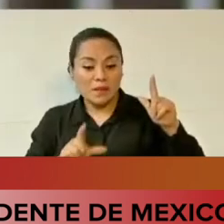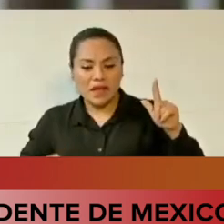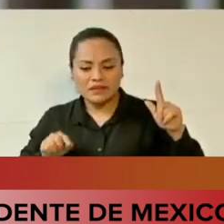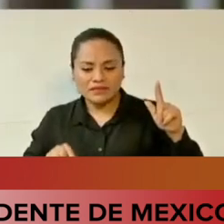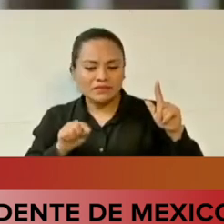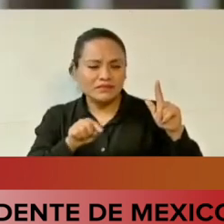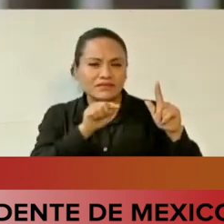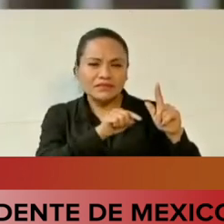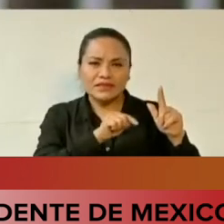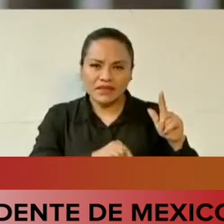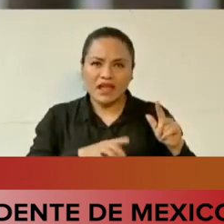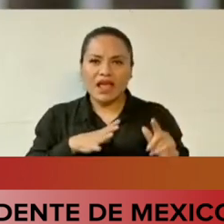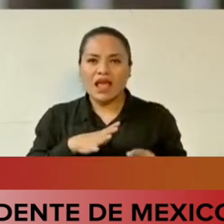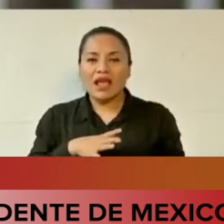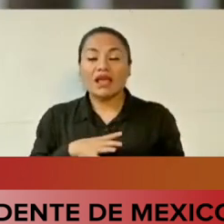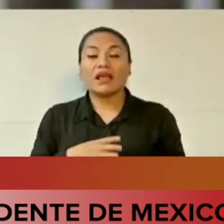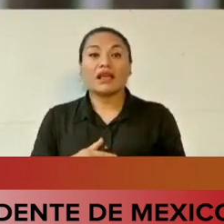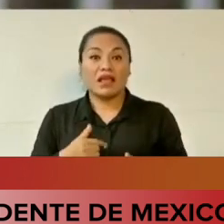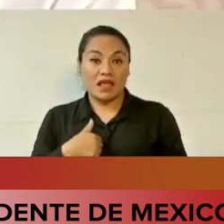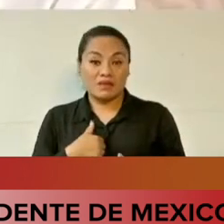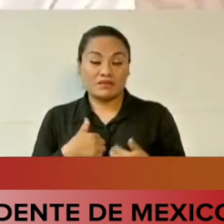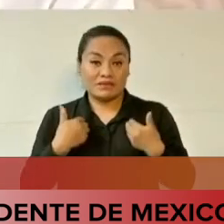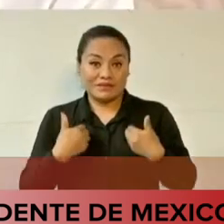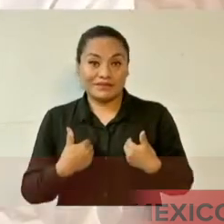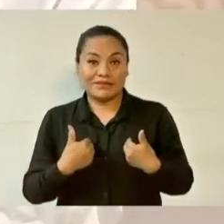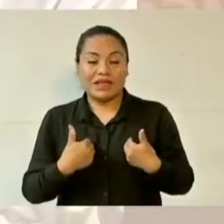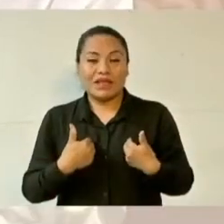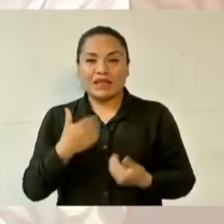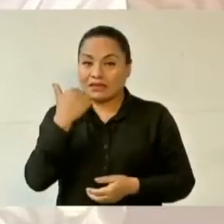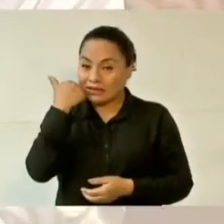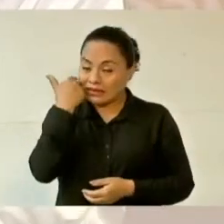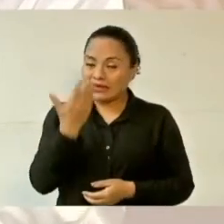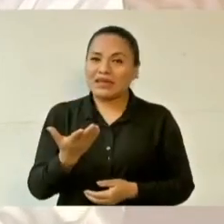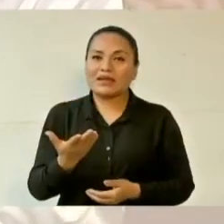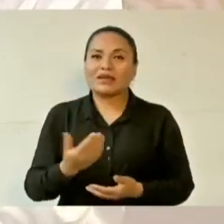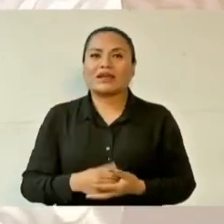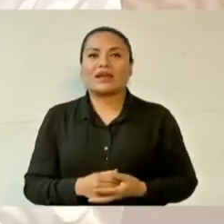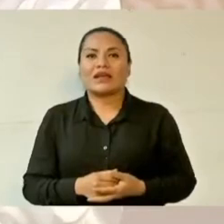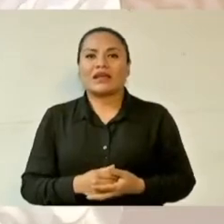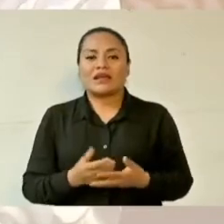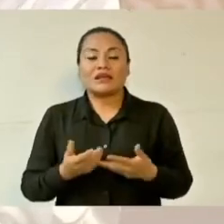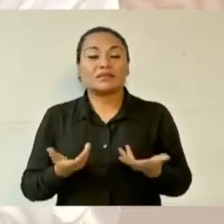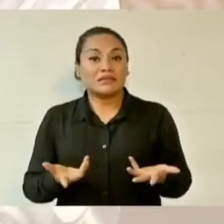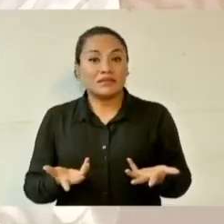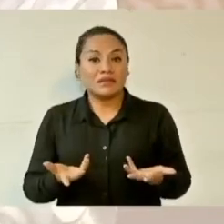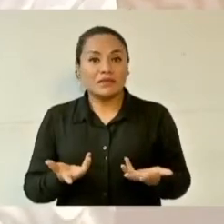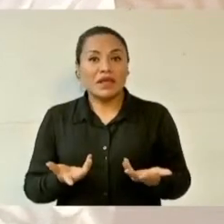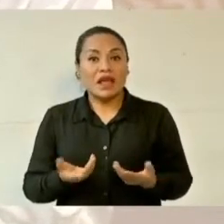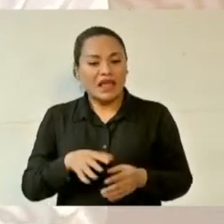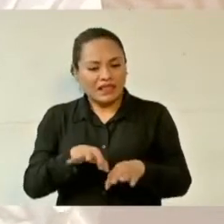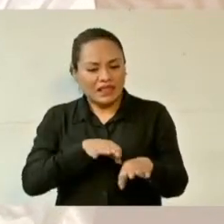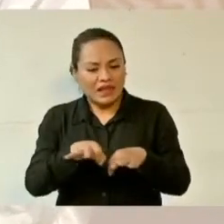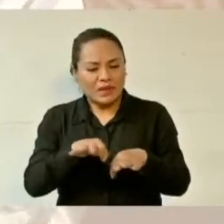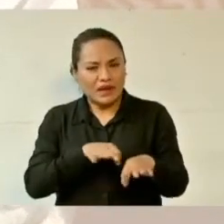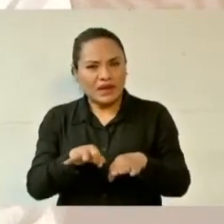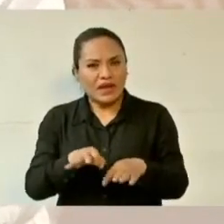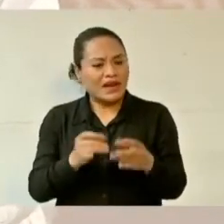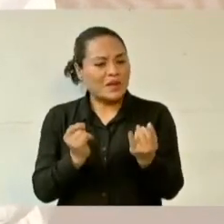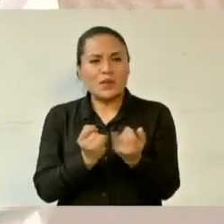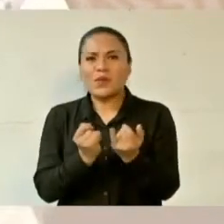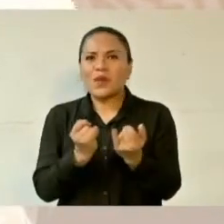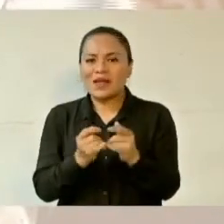Yo quisiera que se pudiera trabajar de esta forma